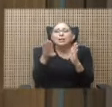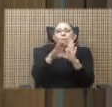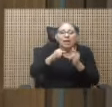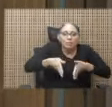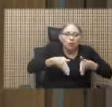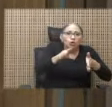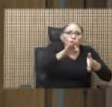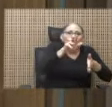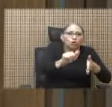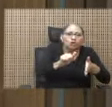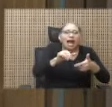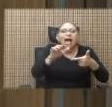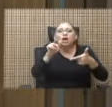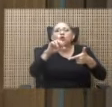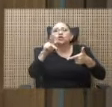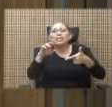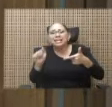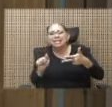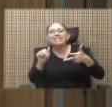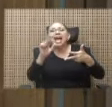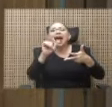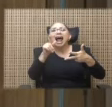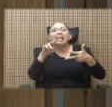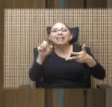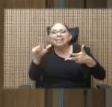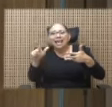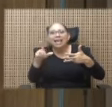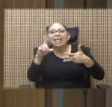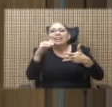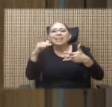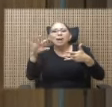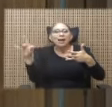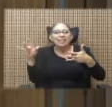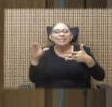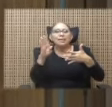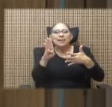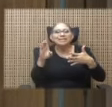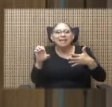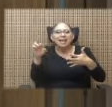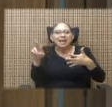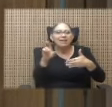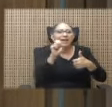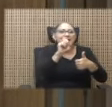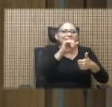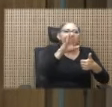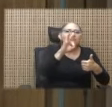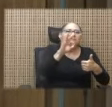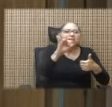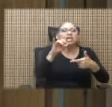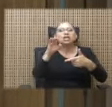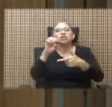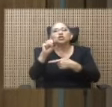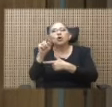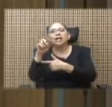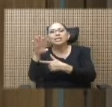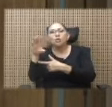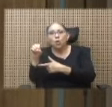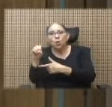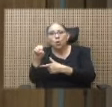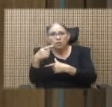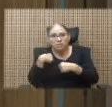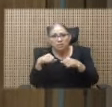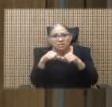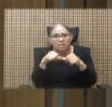Cajafiche, El Alcatel, Diamante, Cementazo, Azteca, BCR, Zafi, Soresco. Sigo, sigo.